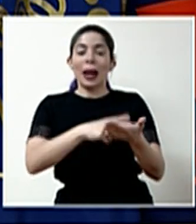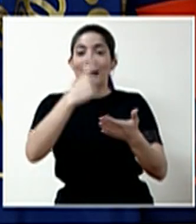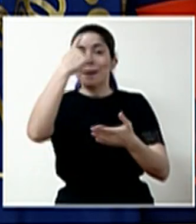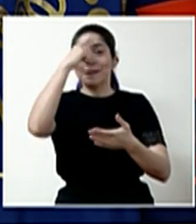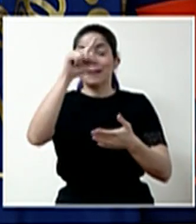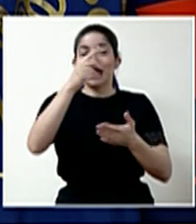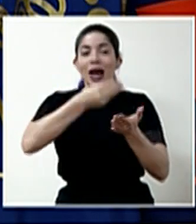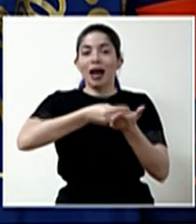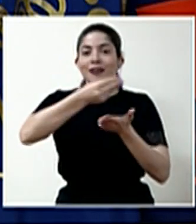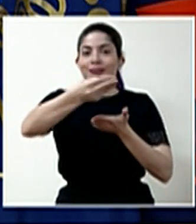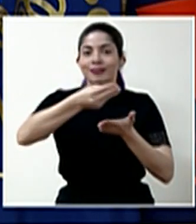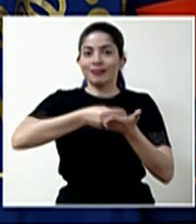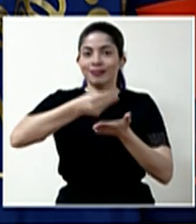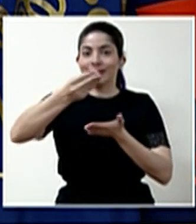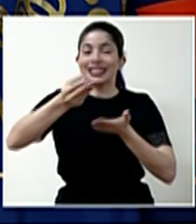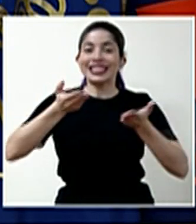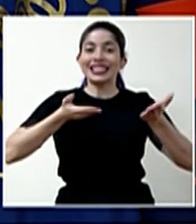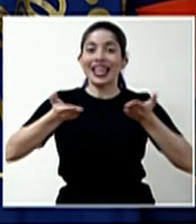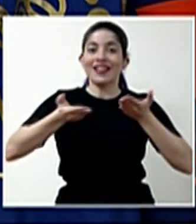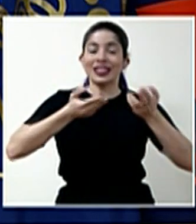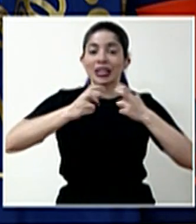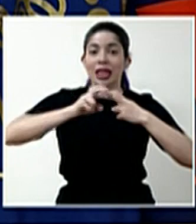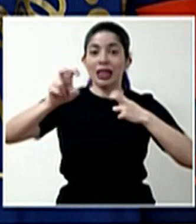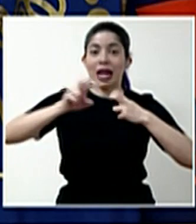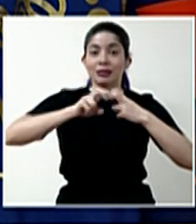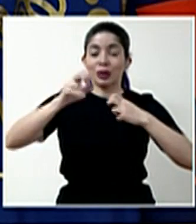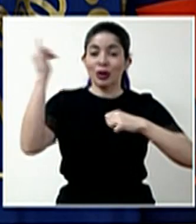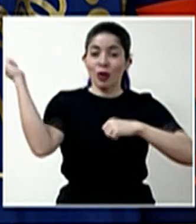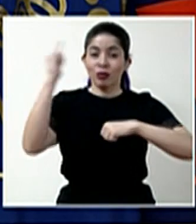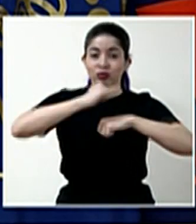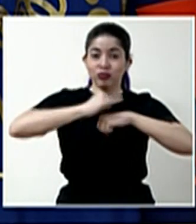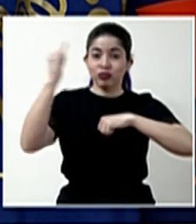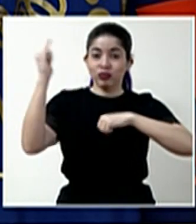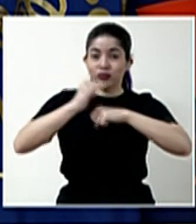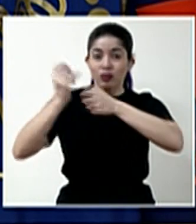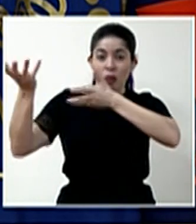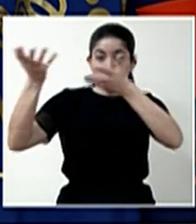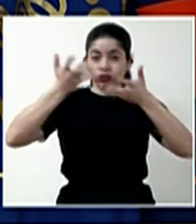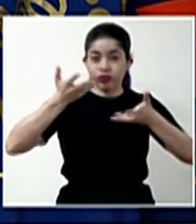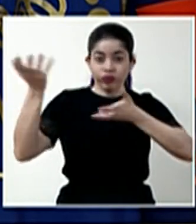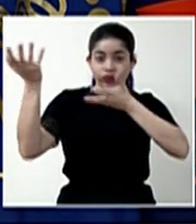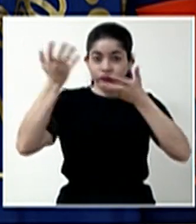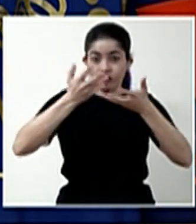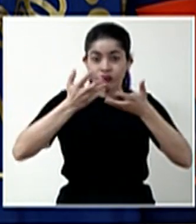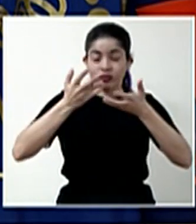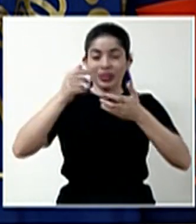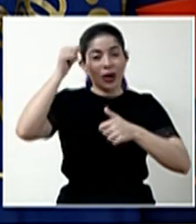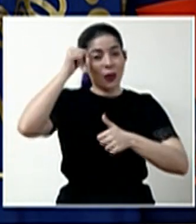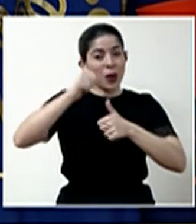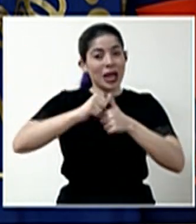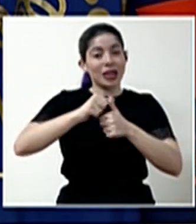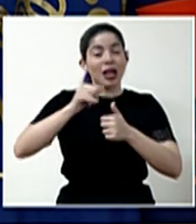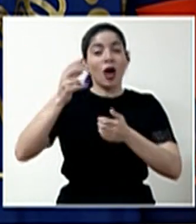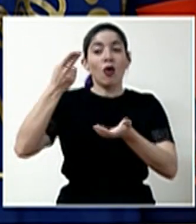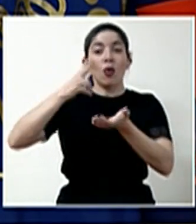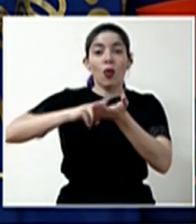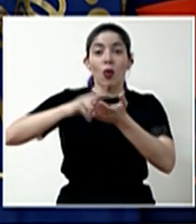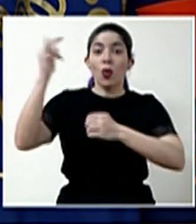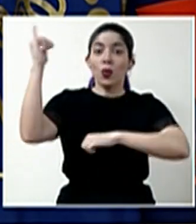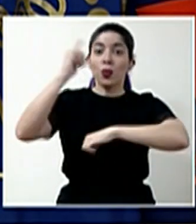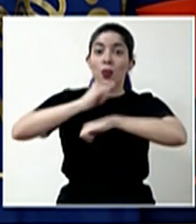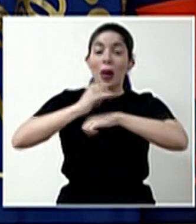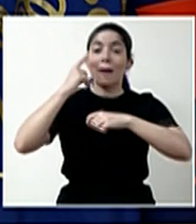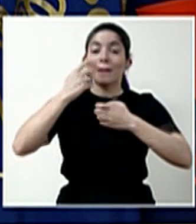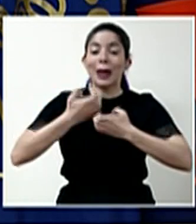la adquisición de servicios de transporte aéreo de mercancías. Estos son los vuelos que habíamos contratado para traer